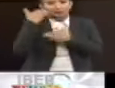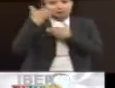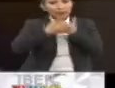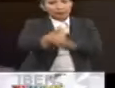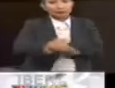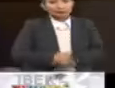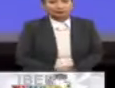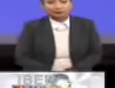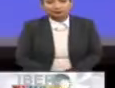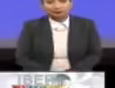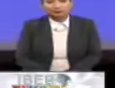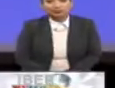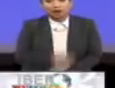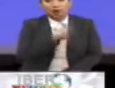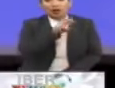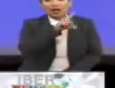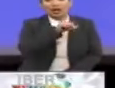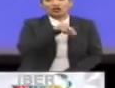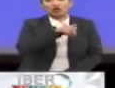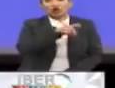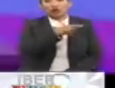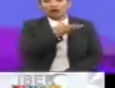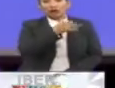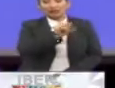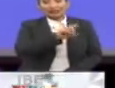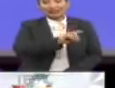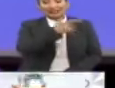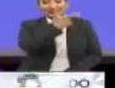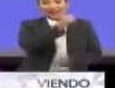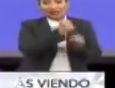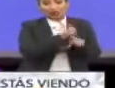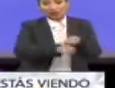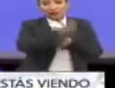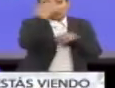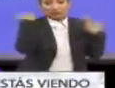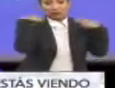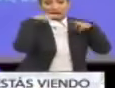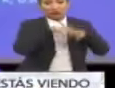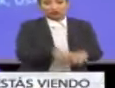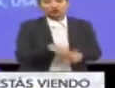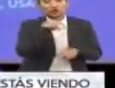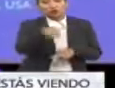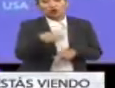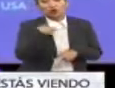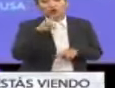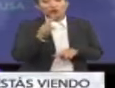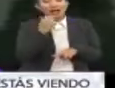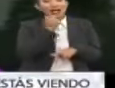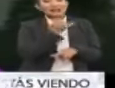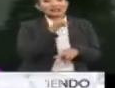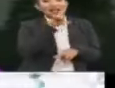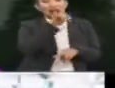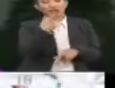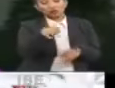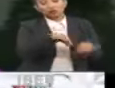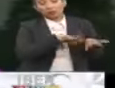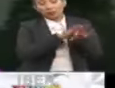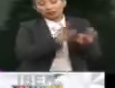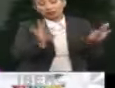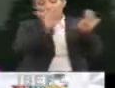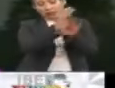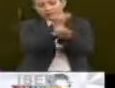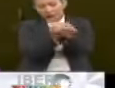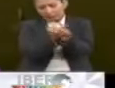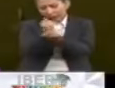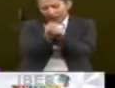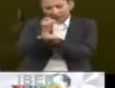macroeconómica. William Nordhaus, de 77 años de edad, es profesor de la Universidad de Yale y su principal trabajo ha sido